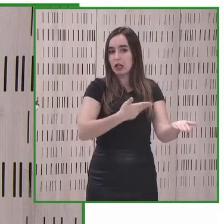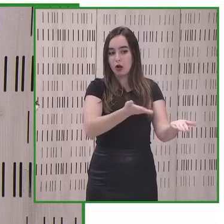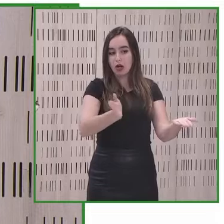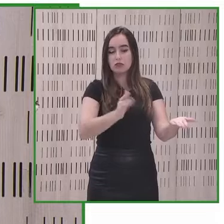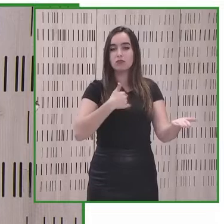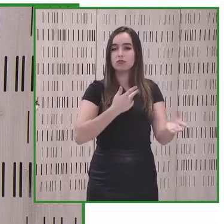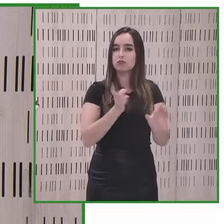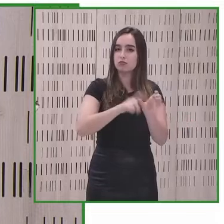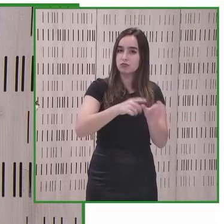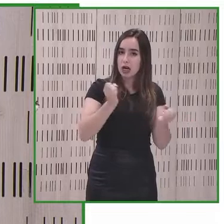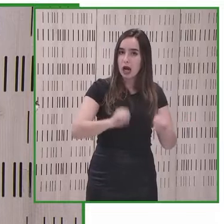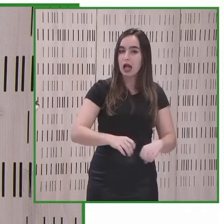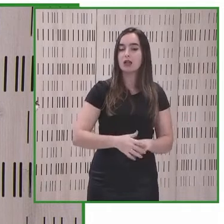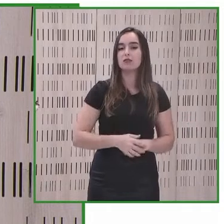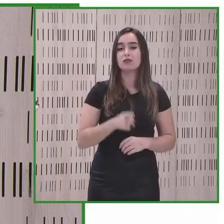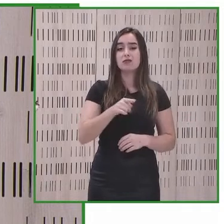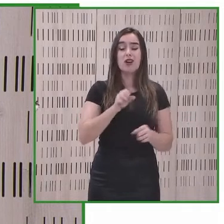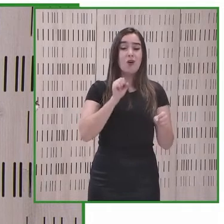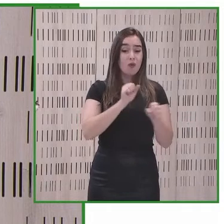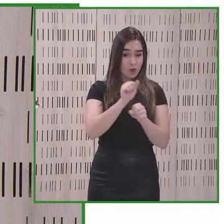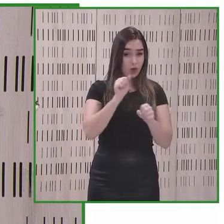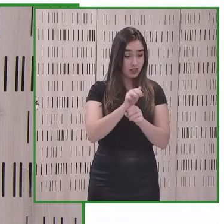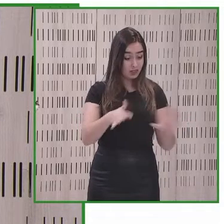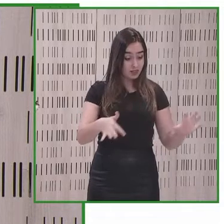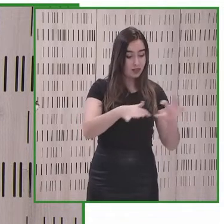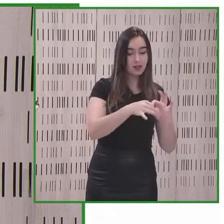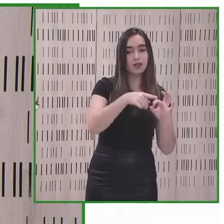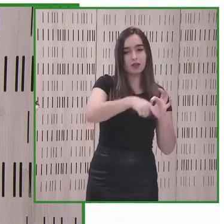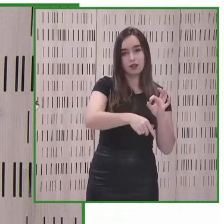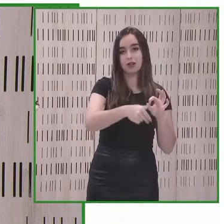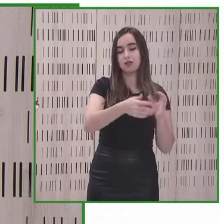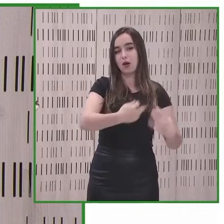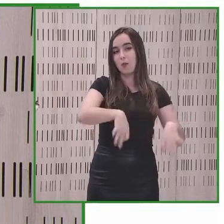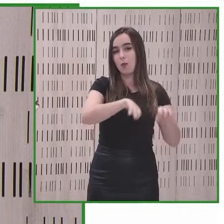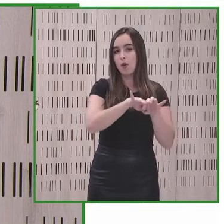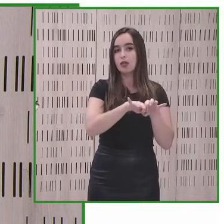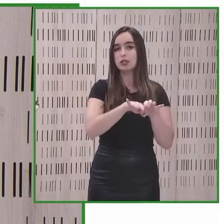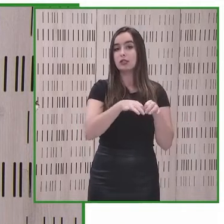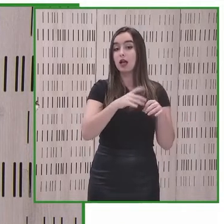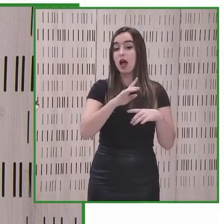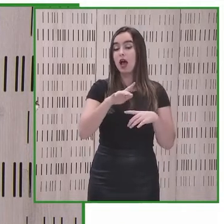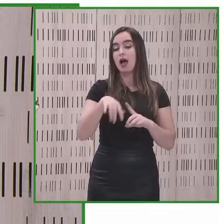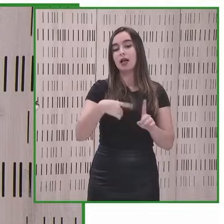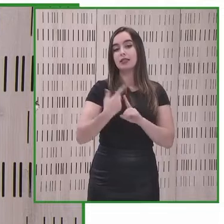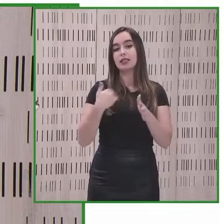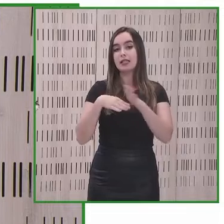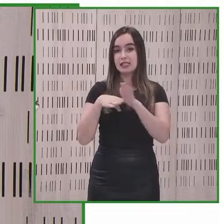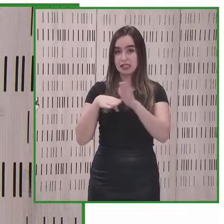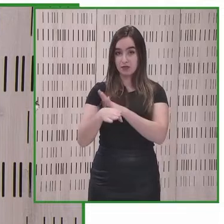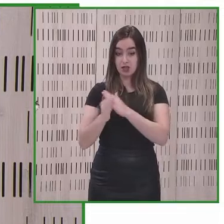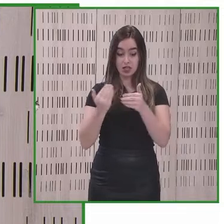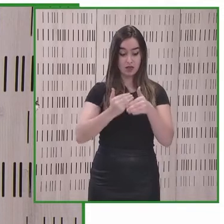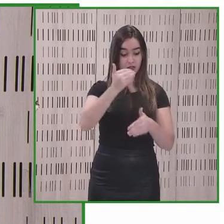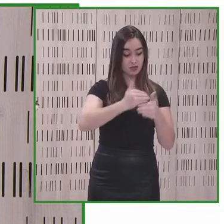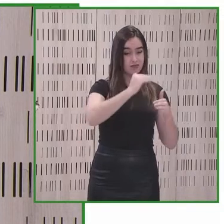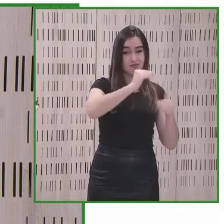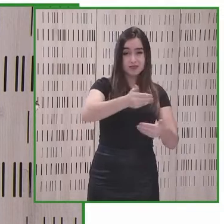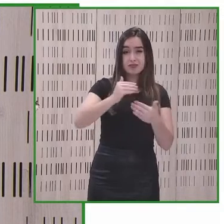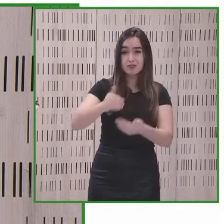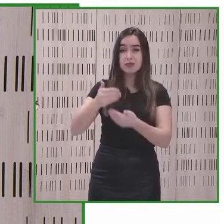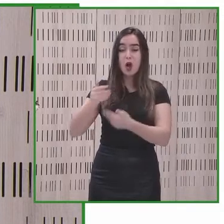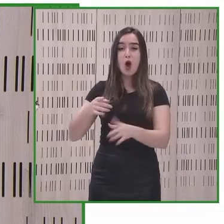través del pilar del empleo de la formación que es necesaria para llegar al empleo y de la accesibilidad de la eliminación de barreras para intentar que no existan